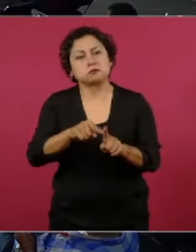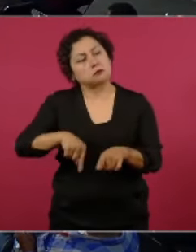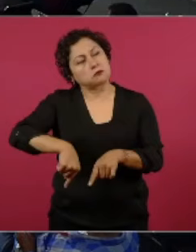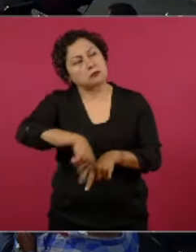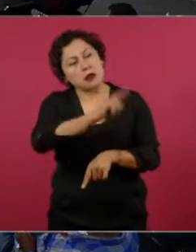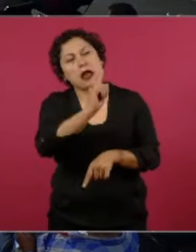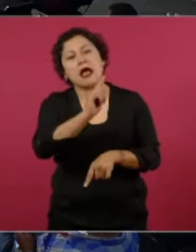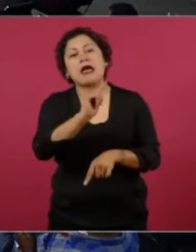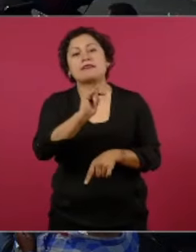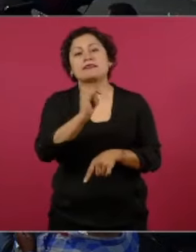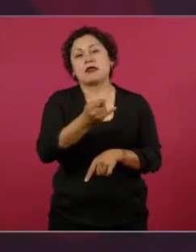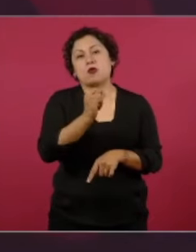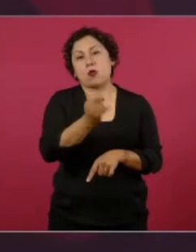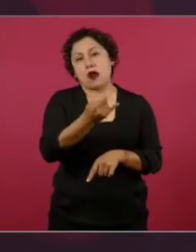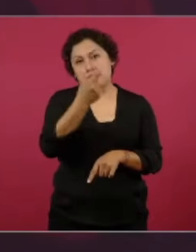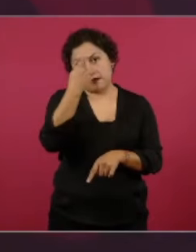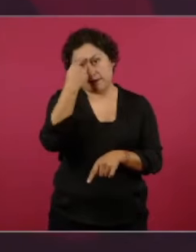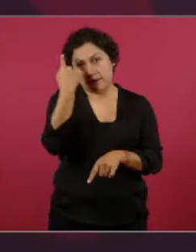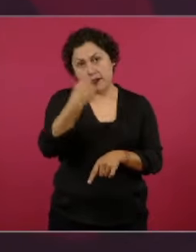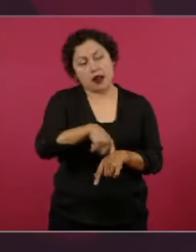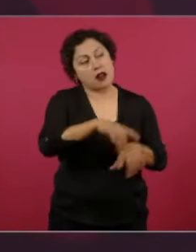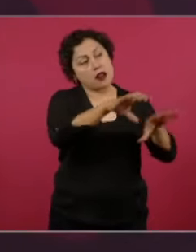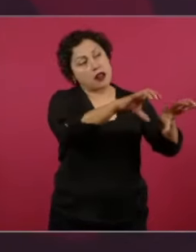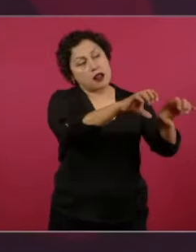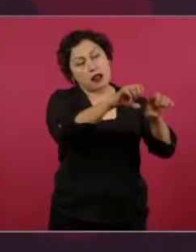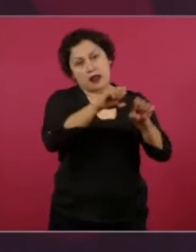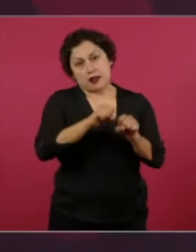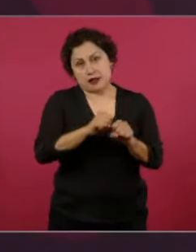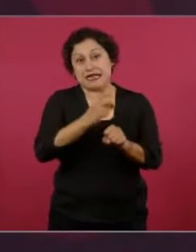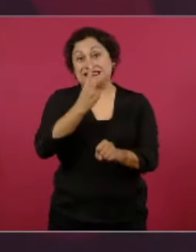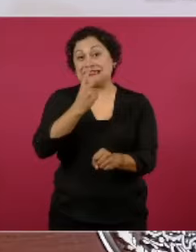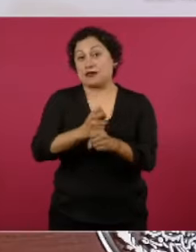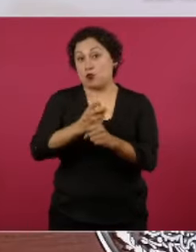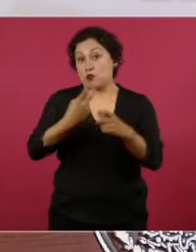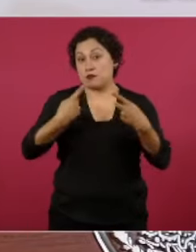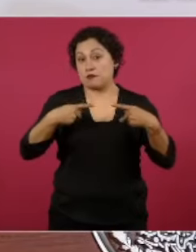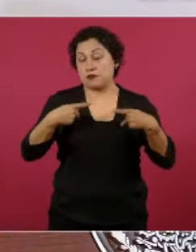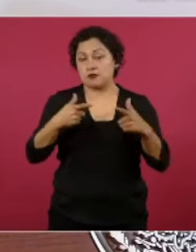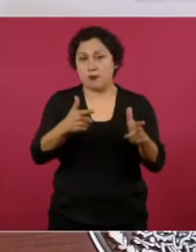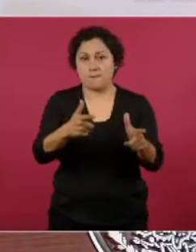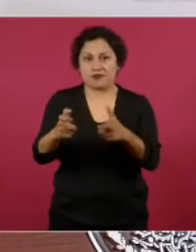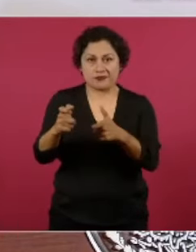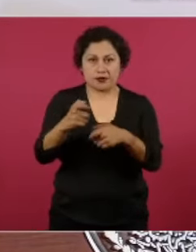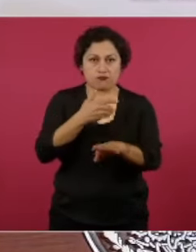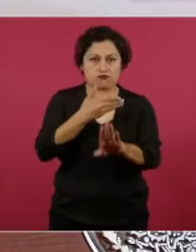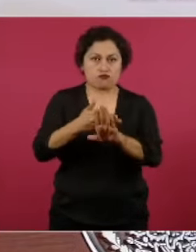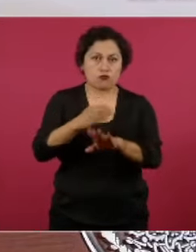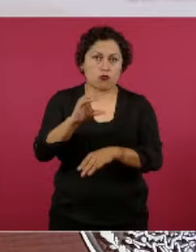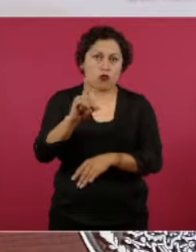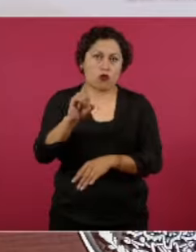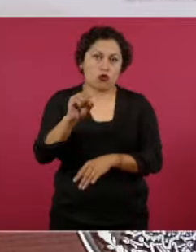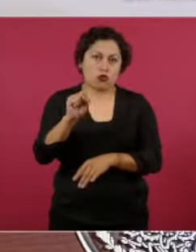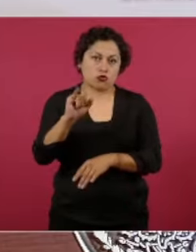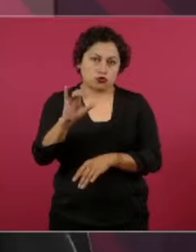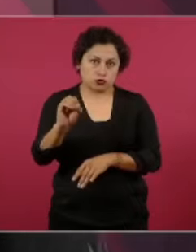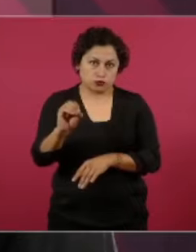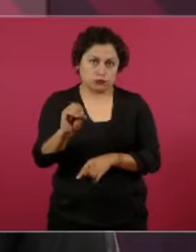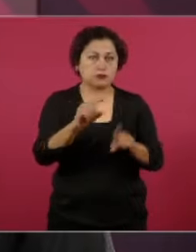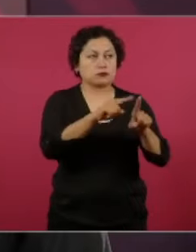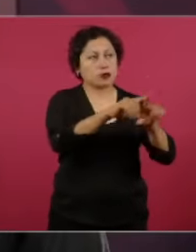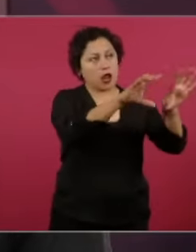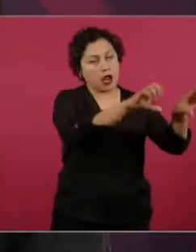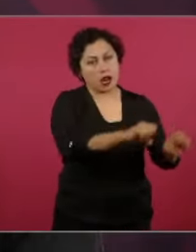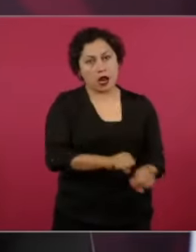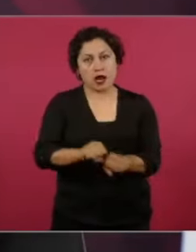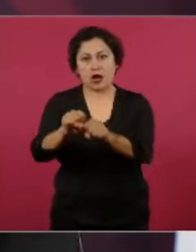segundo tirador, que lo dejaron libre los jueces